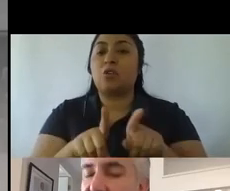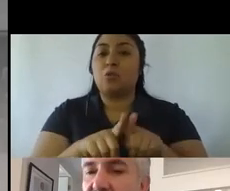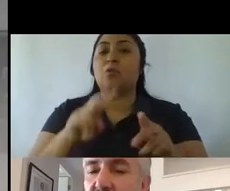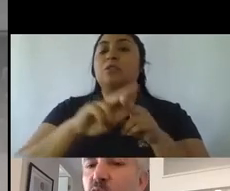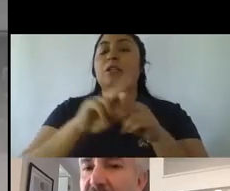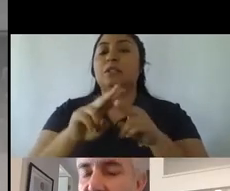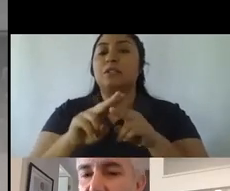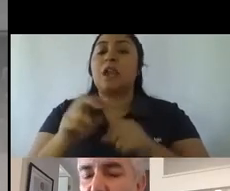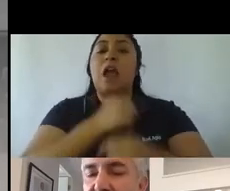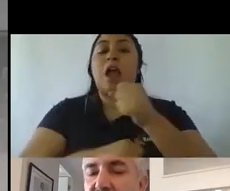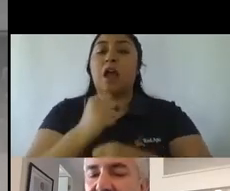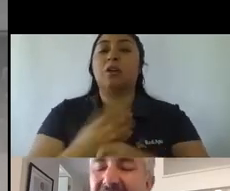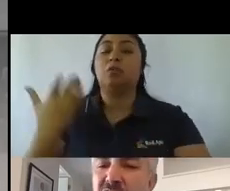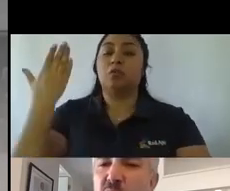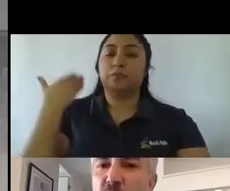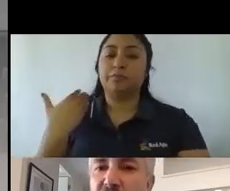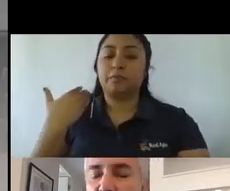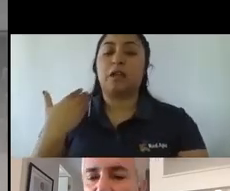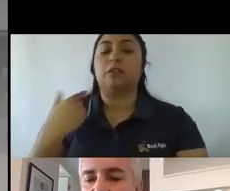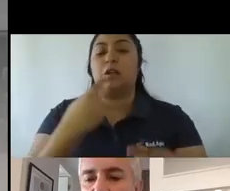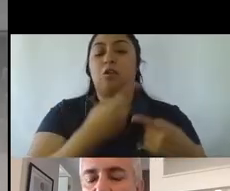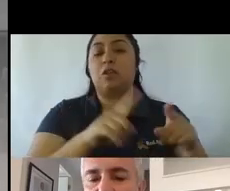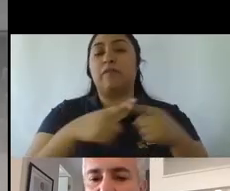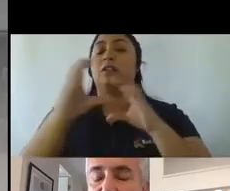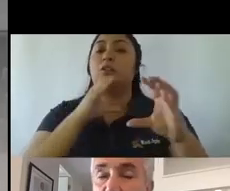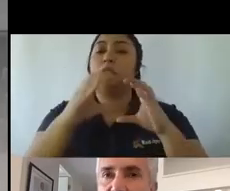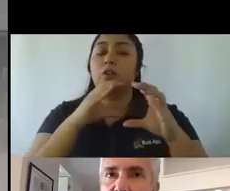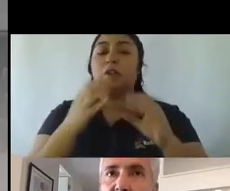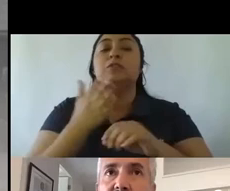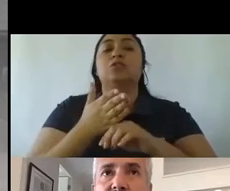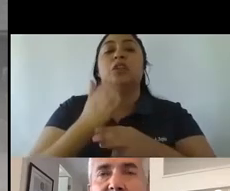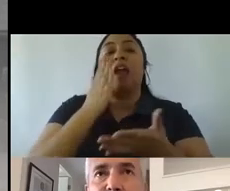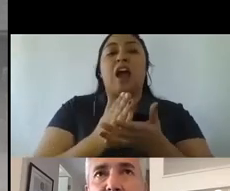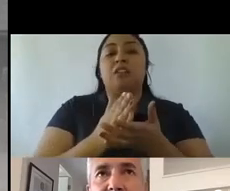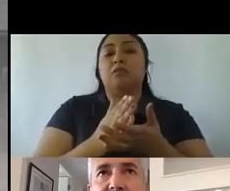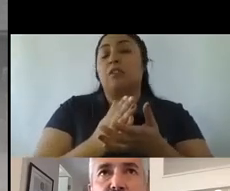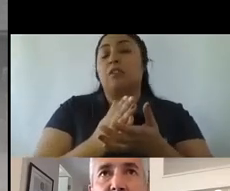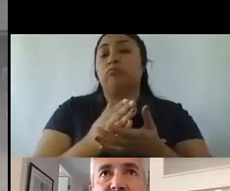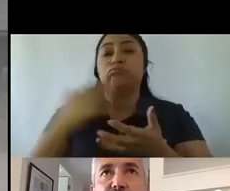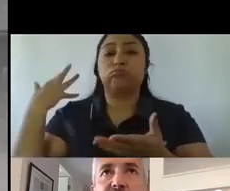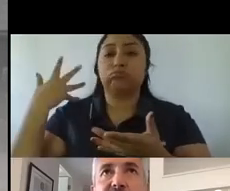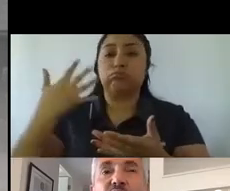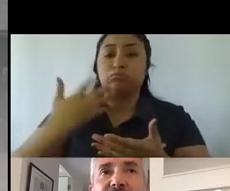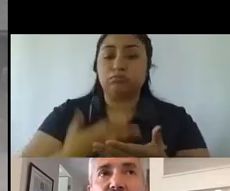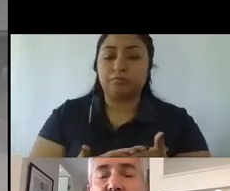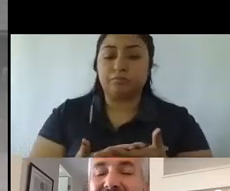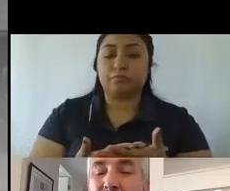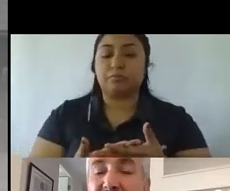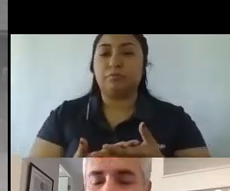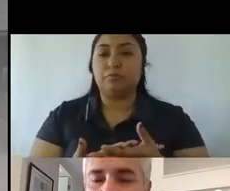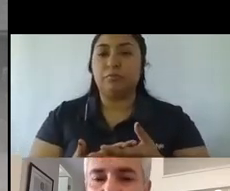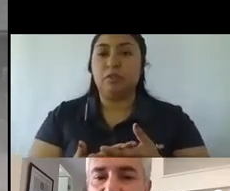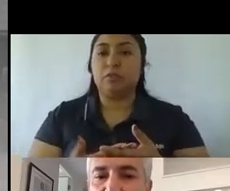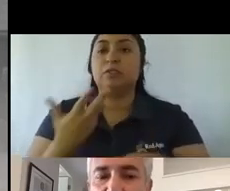era imposible seguir con una serie de comunicaciones tal como lo veníamos haciendo hace años, y por lo tanto existió una especie como de obligación de